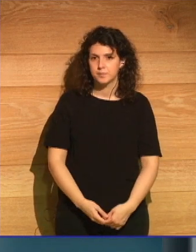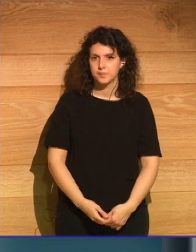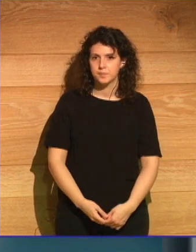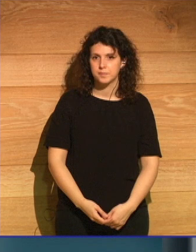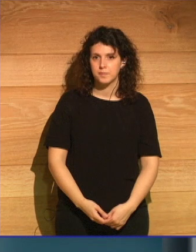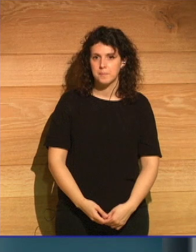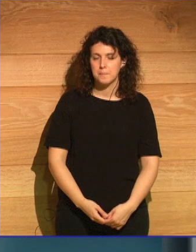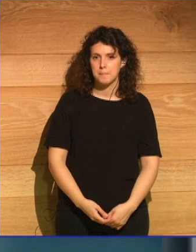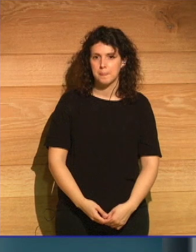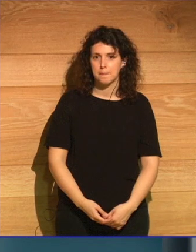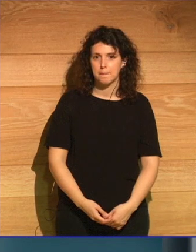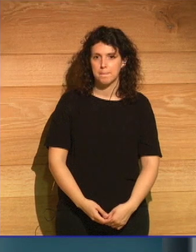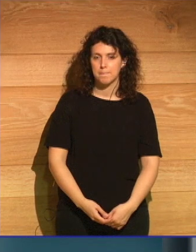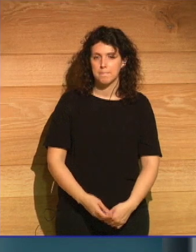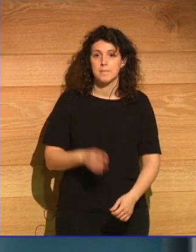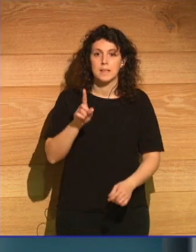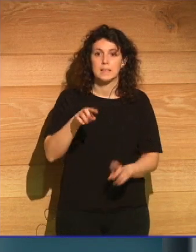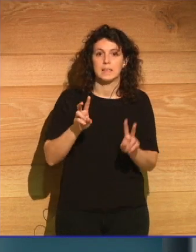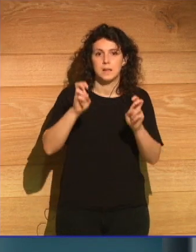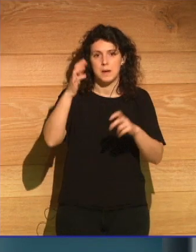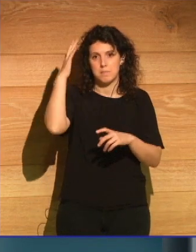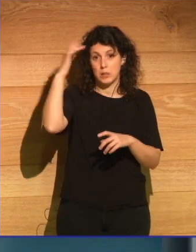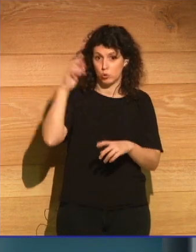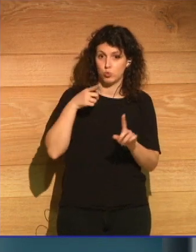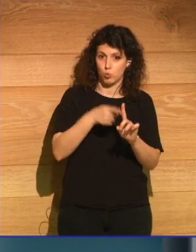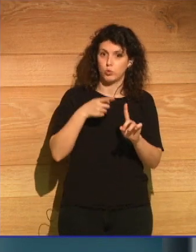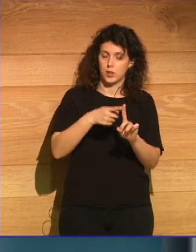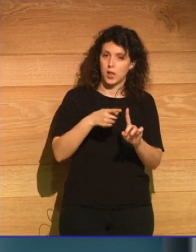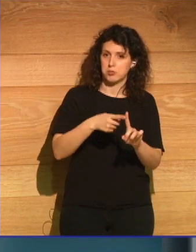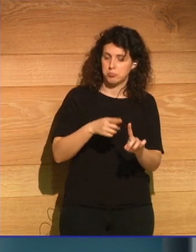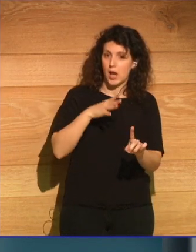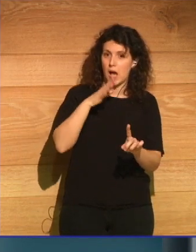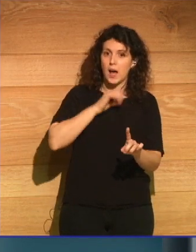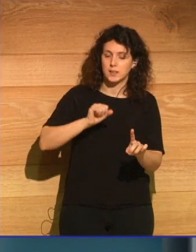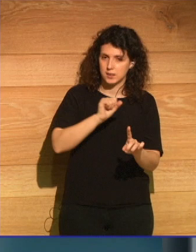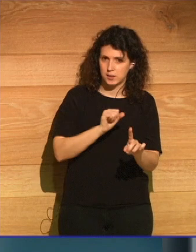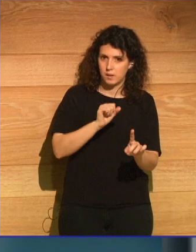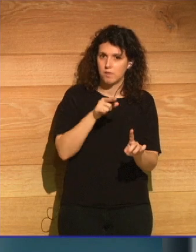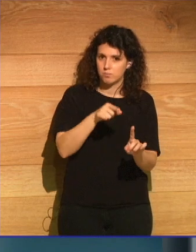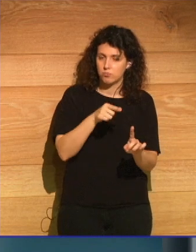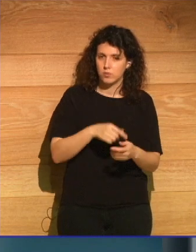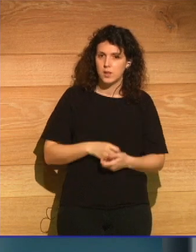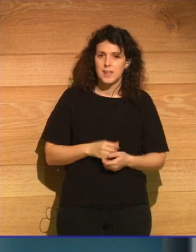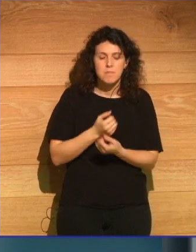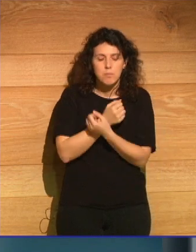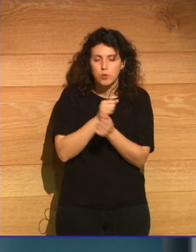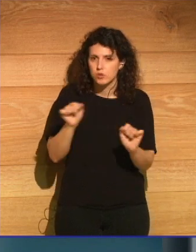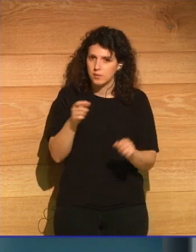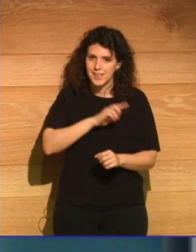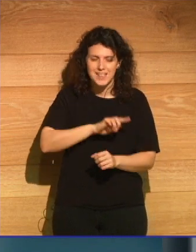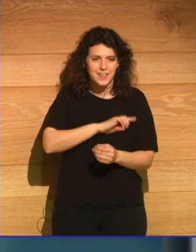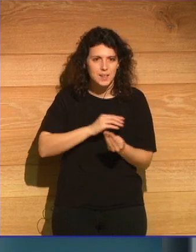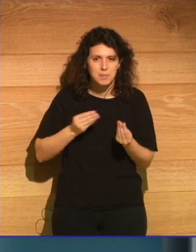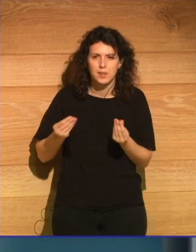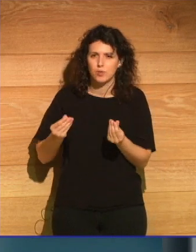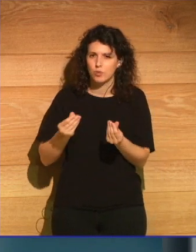la noción de que los mitos sean útiles es muy muy atractiva es imposible no sentir no sentirse